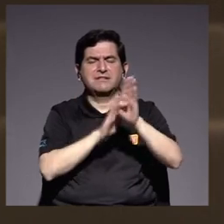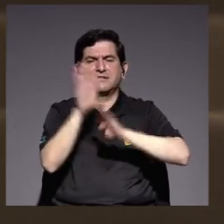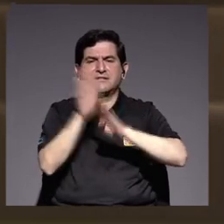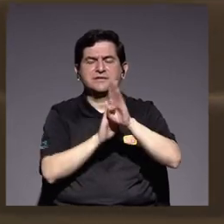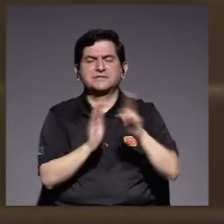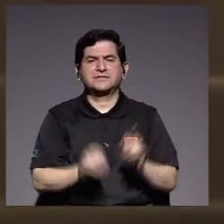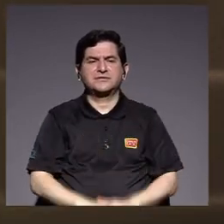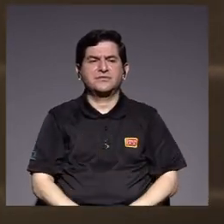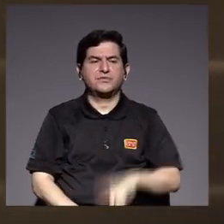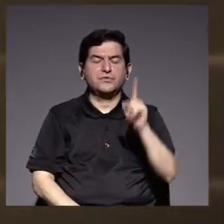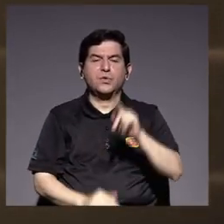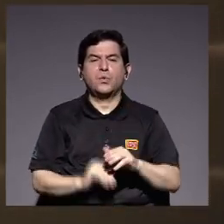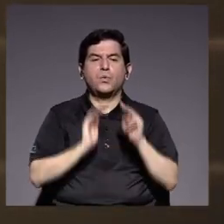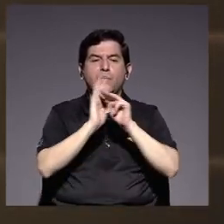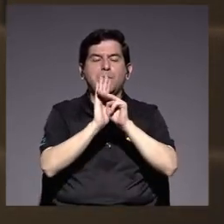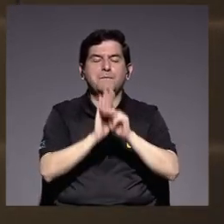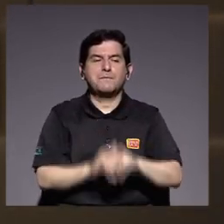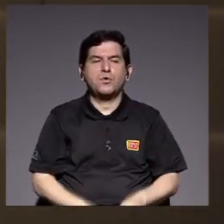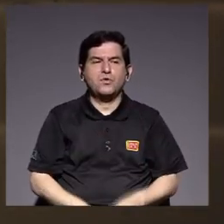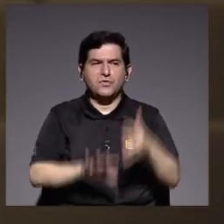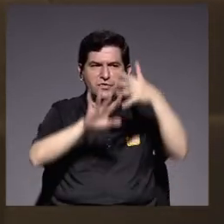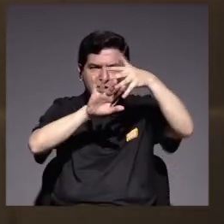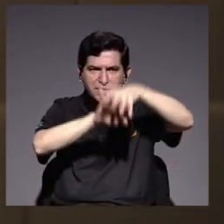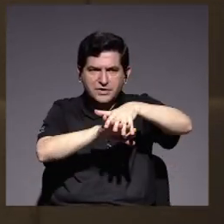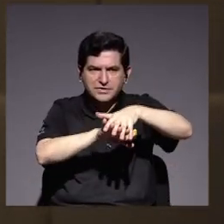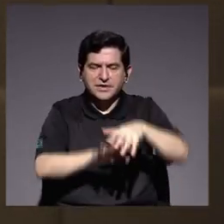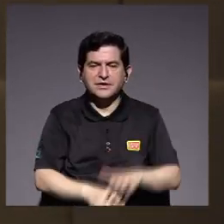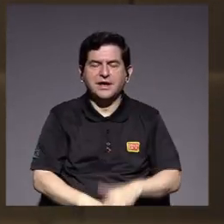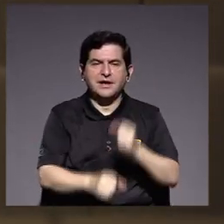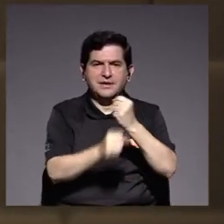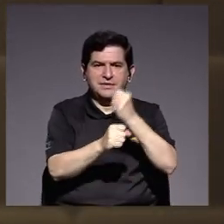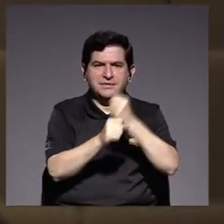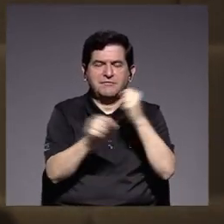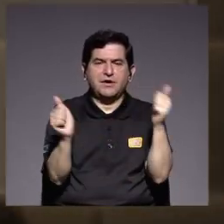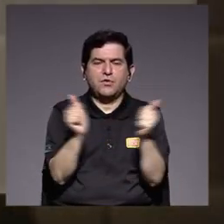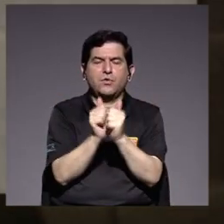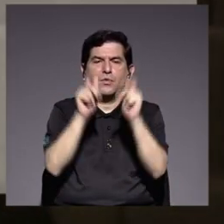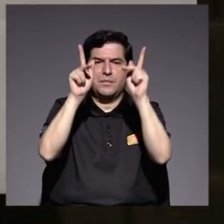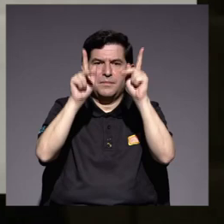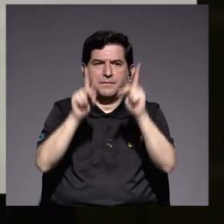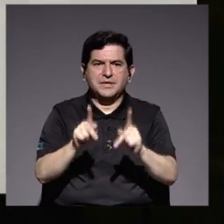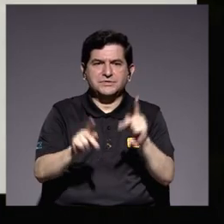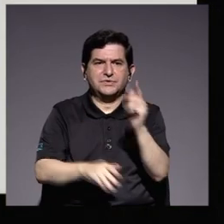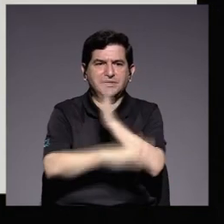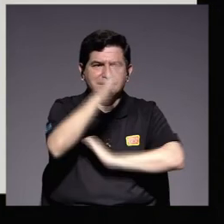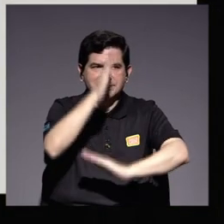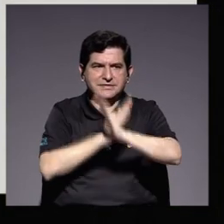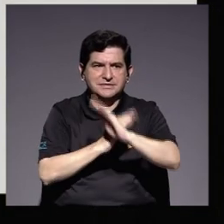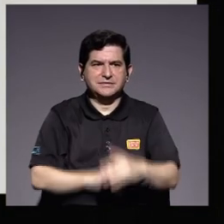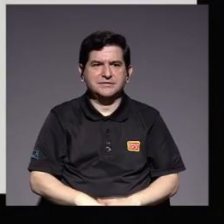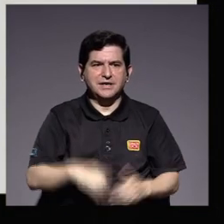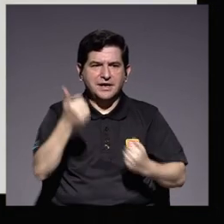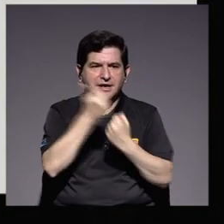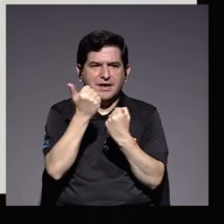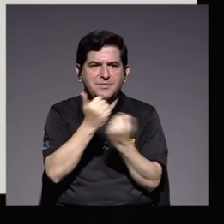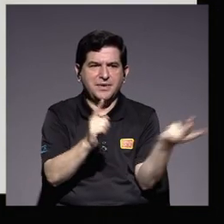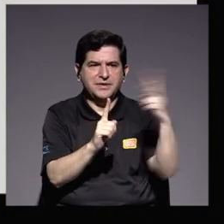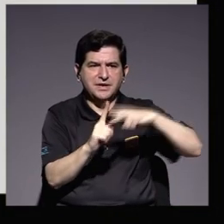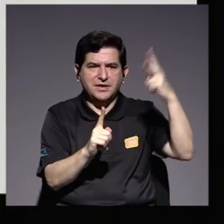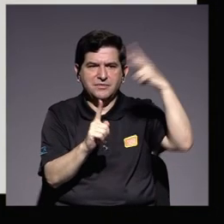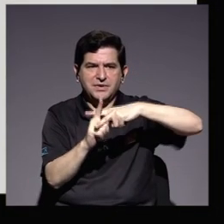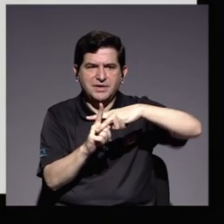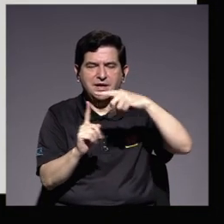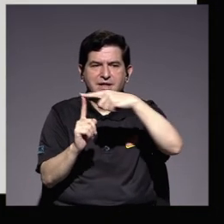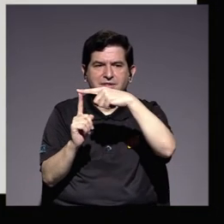un modelo integral para la empleabilidad de personas con discapacidad que fue apoyado y ejecutado